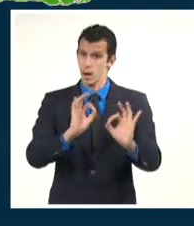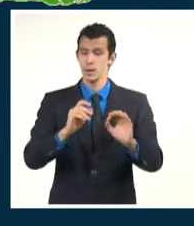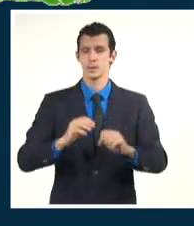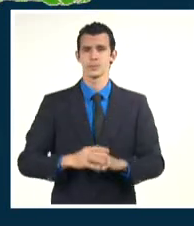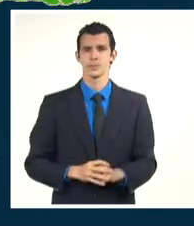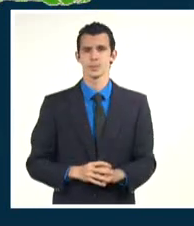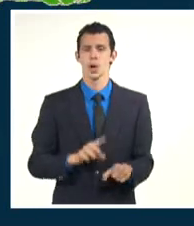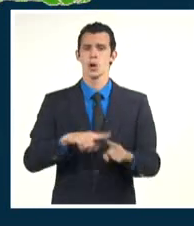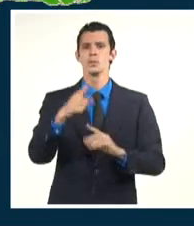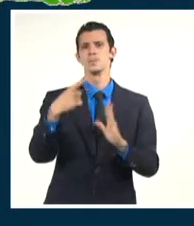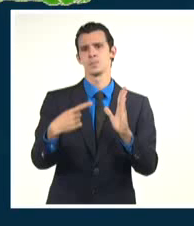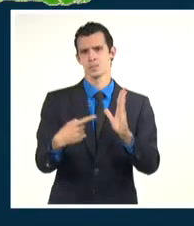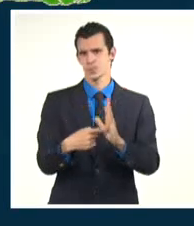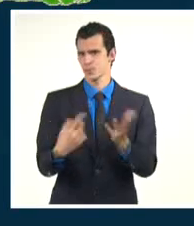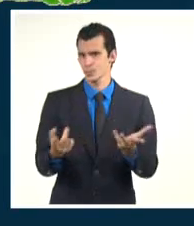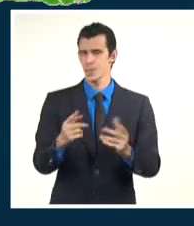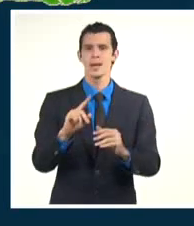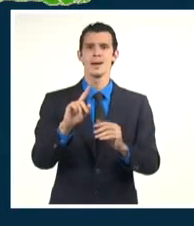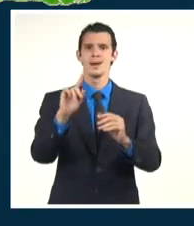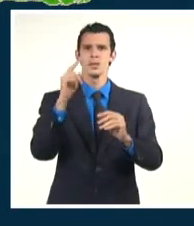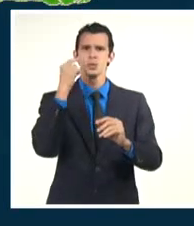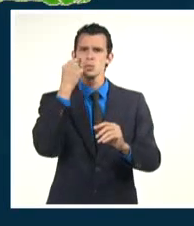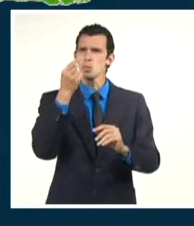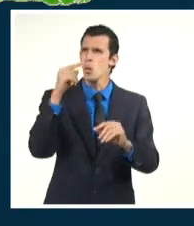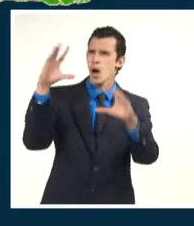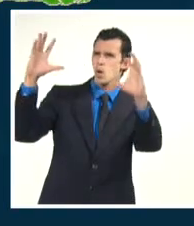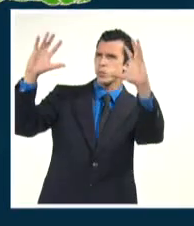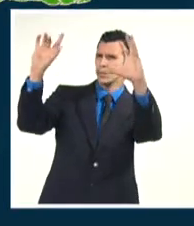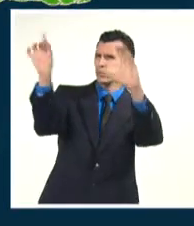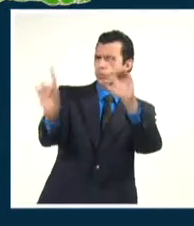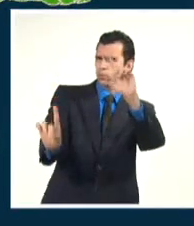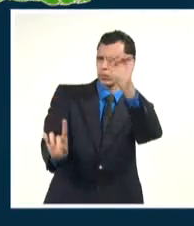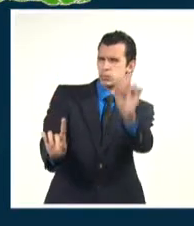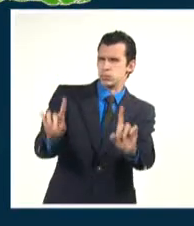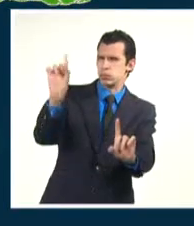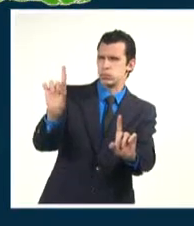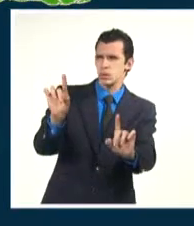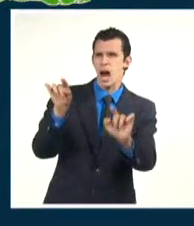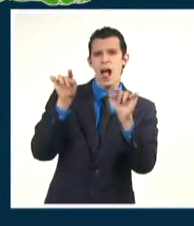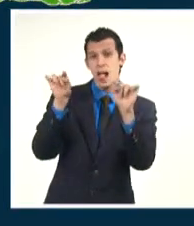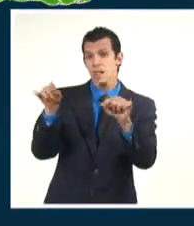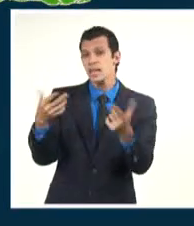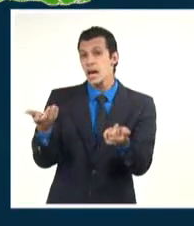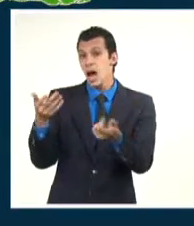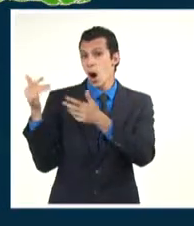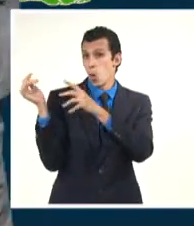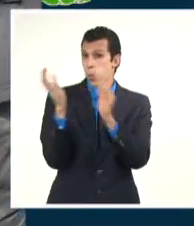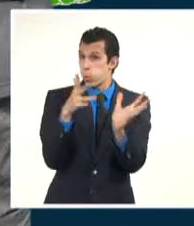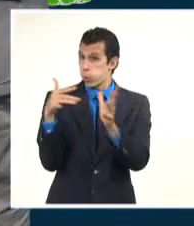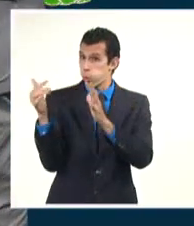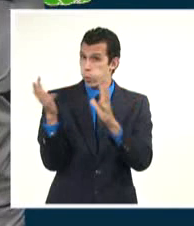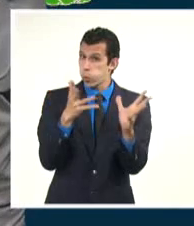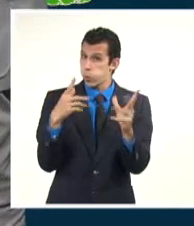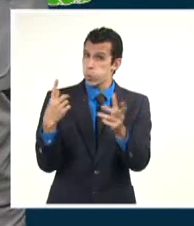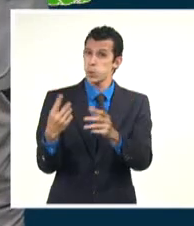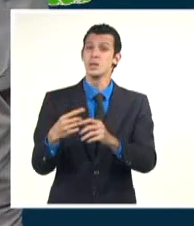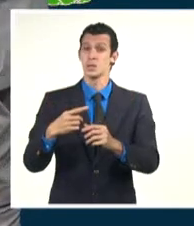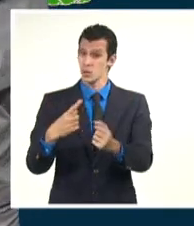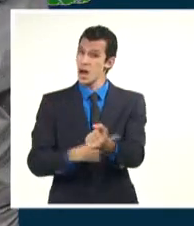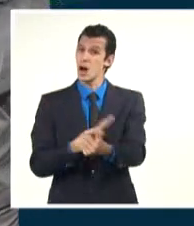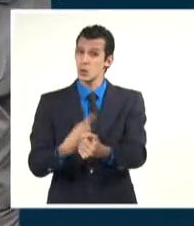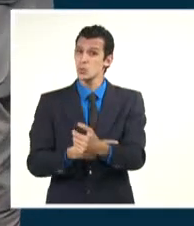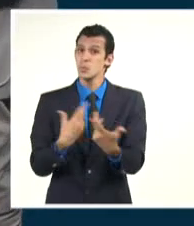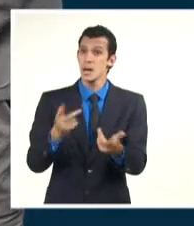eléctricas, pues, hay vientos más fuertes que los que se pronostican de manera general. Así que, dicho esto, veamos las